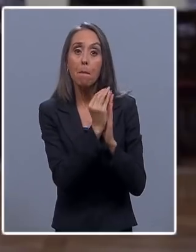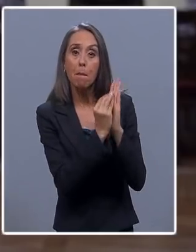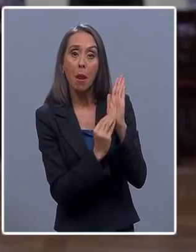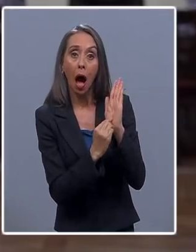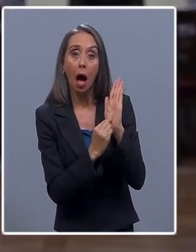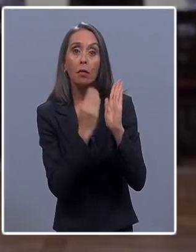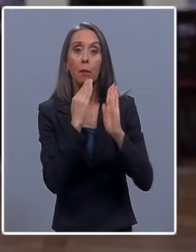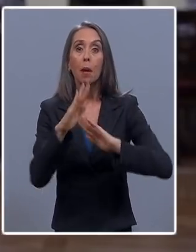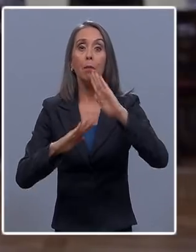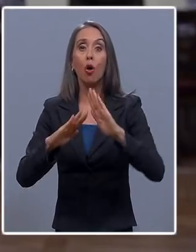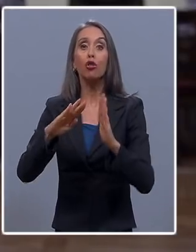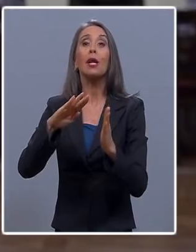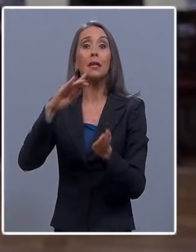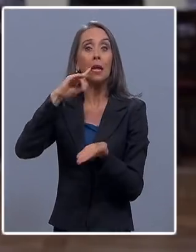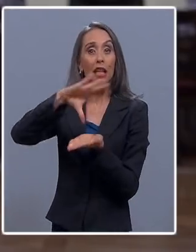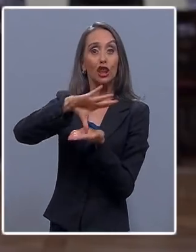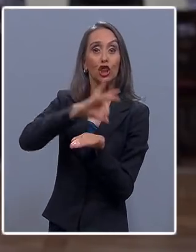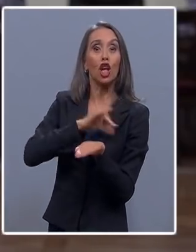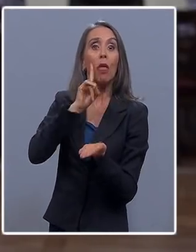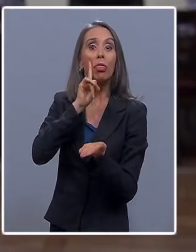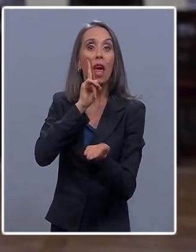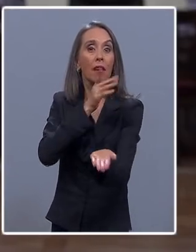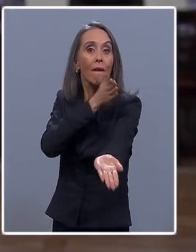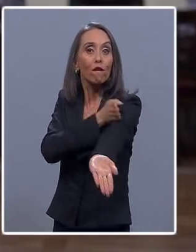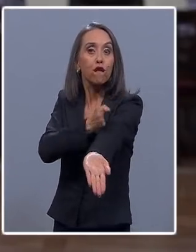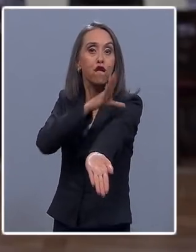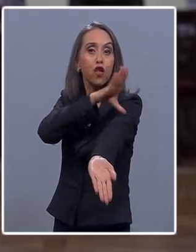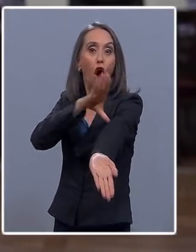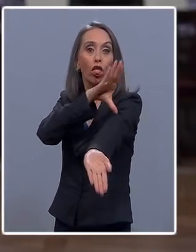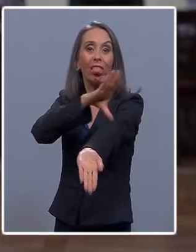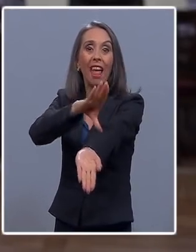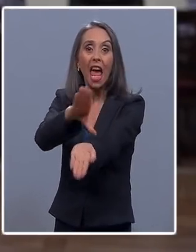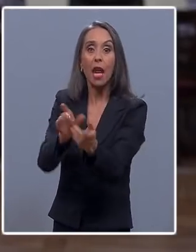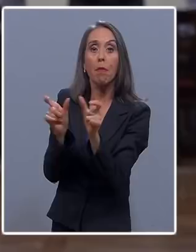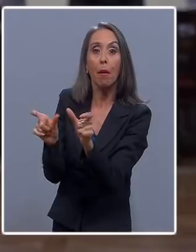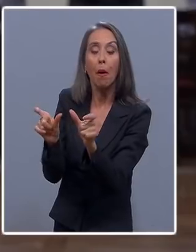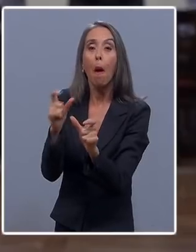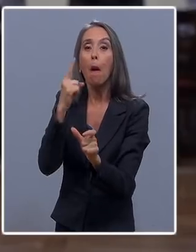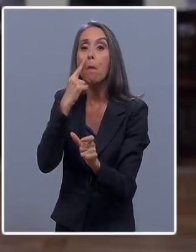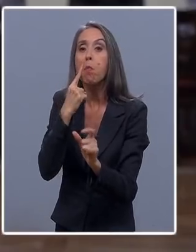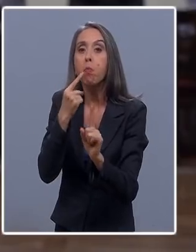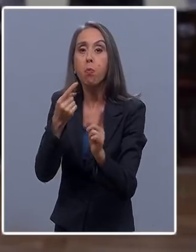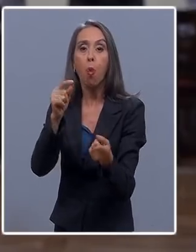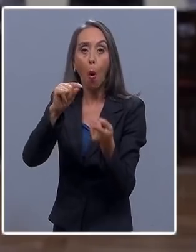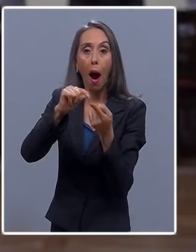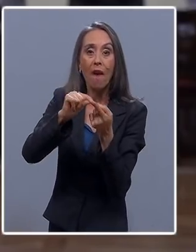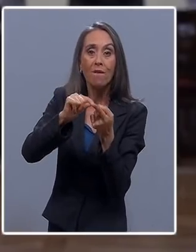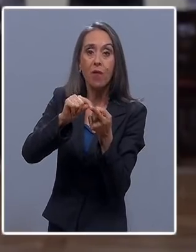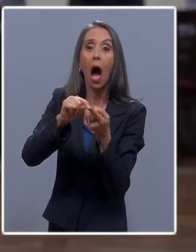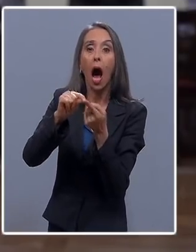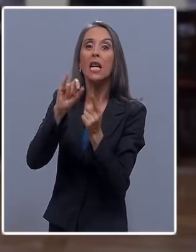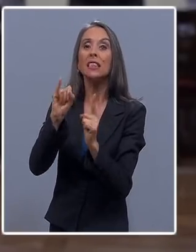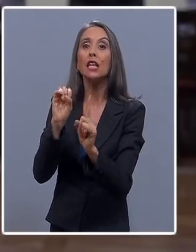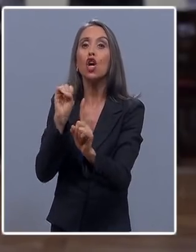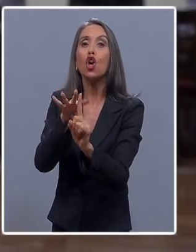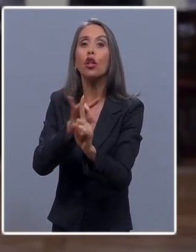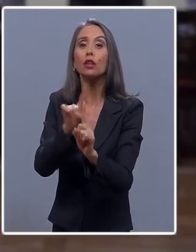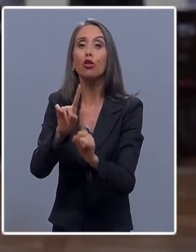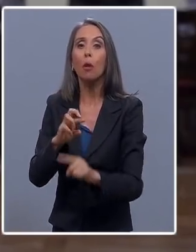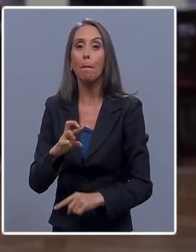llevó a proteger nuestras fronteras, a preparar y realizar las primeras pruebas de contagio a través de los test PCR,